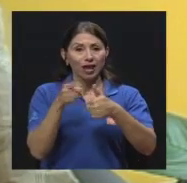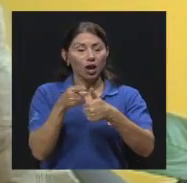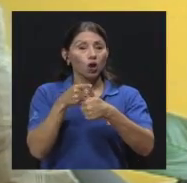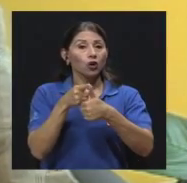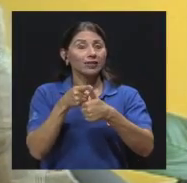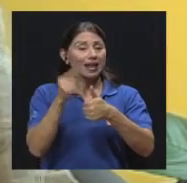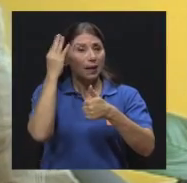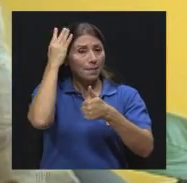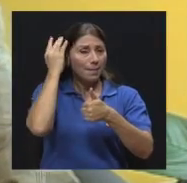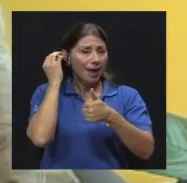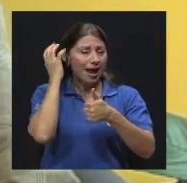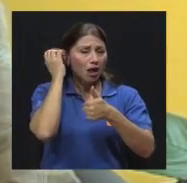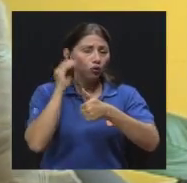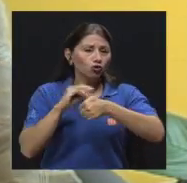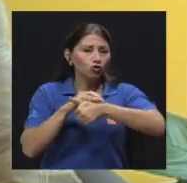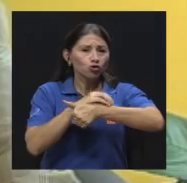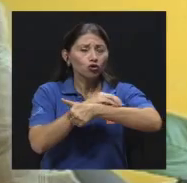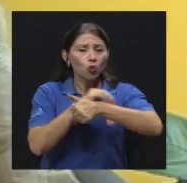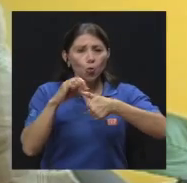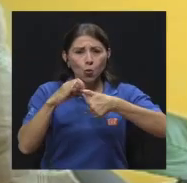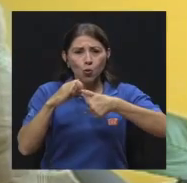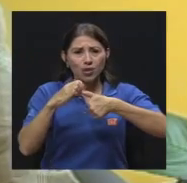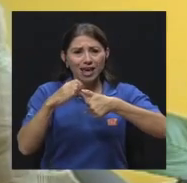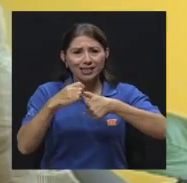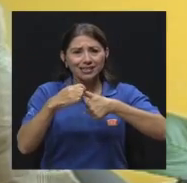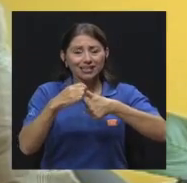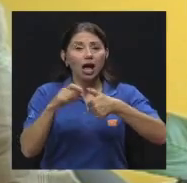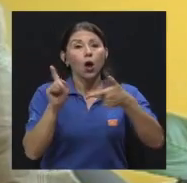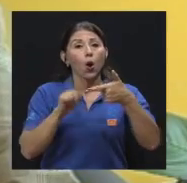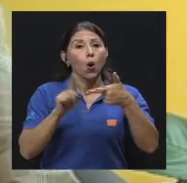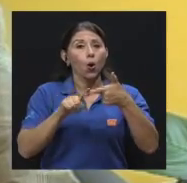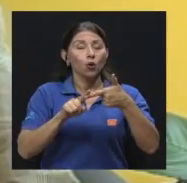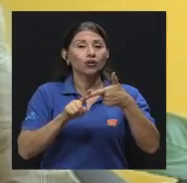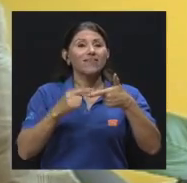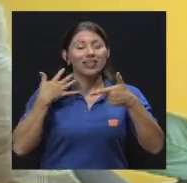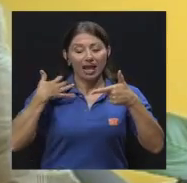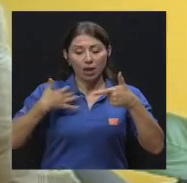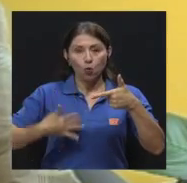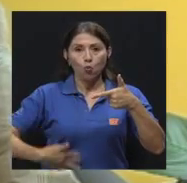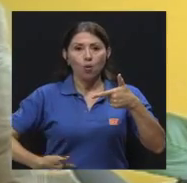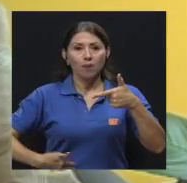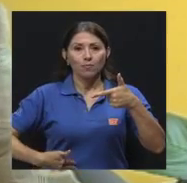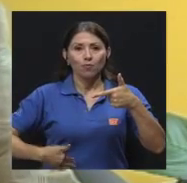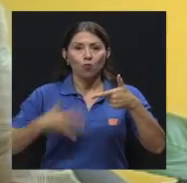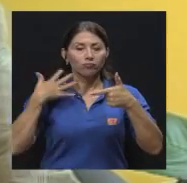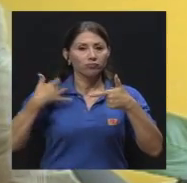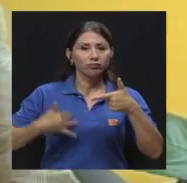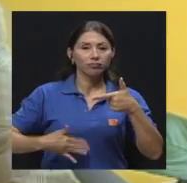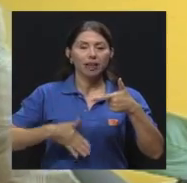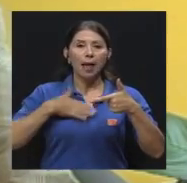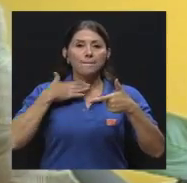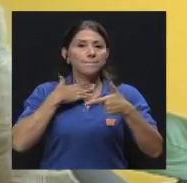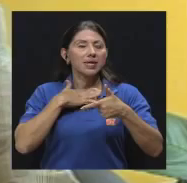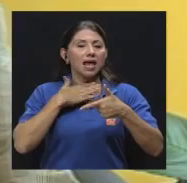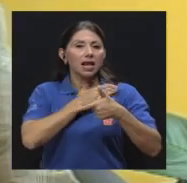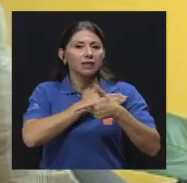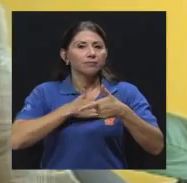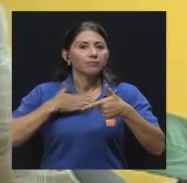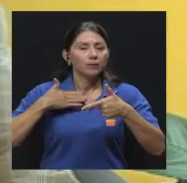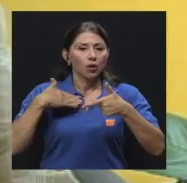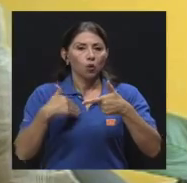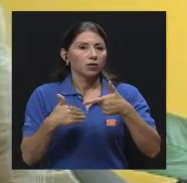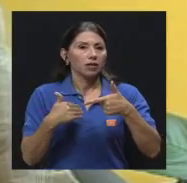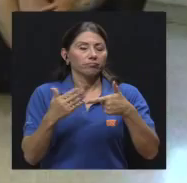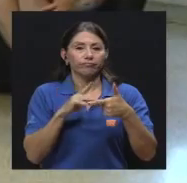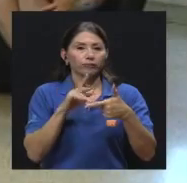uñas, digámoslo así, y los que afectan el cuerpo, a la piel gabra, que decimos, la piel donde tenemos vellos o